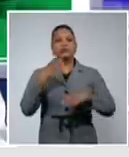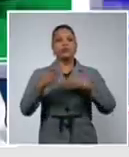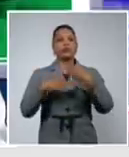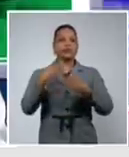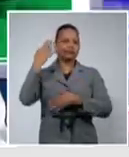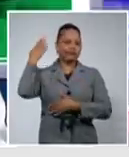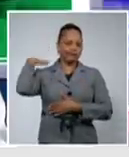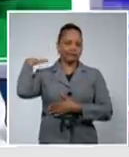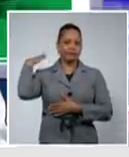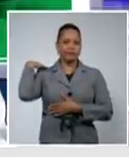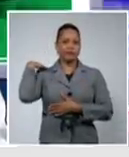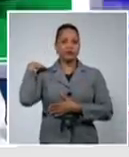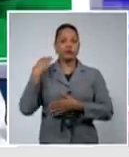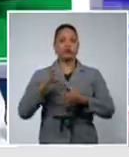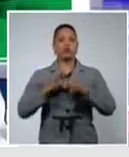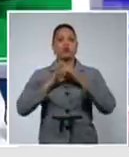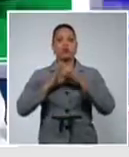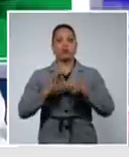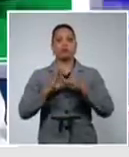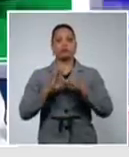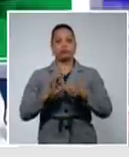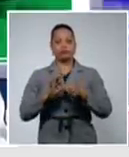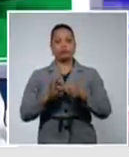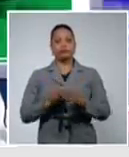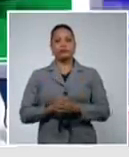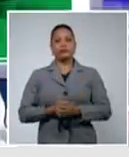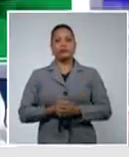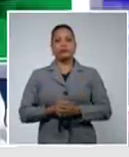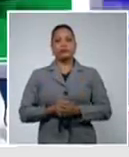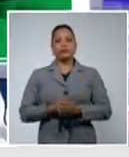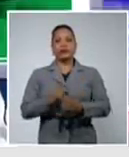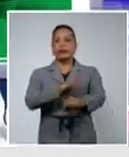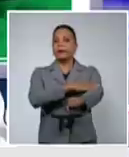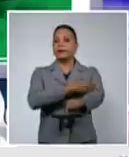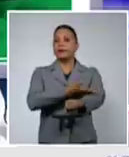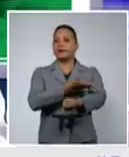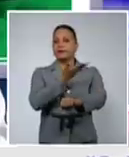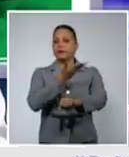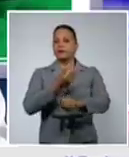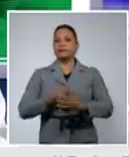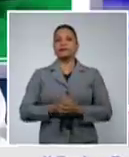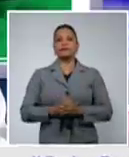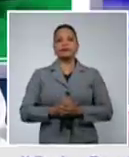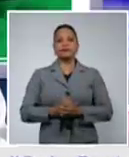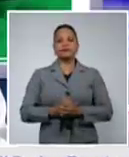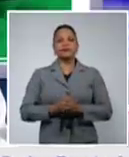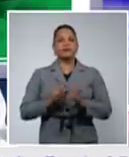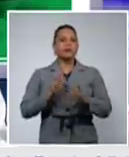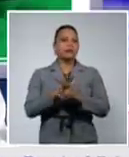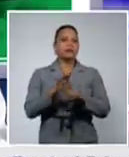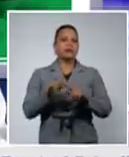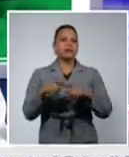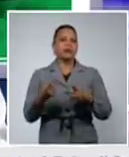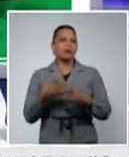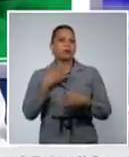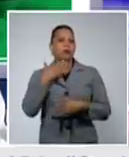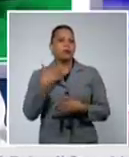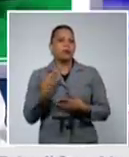obstructiva crónica, hipertensión arterial, que comenzó con síntomas